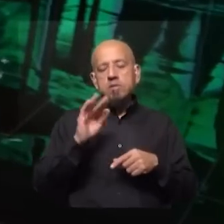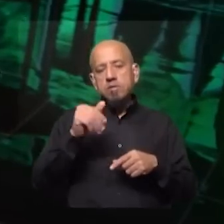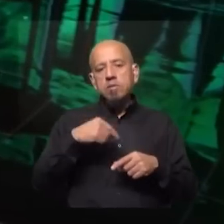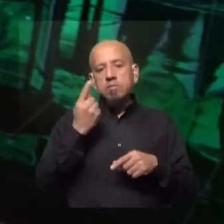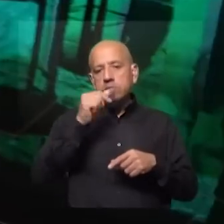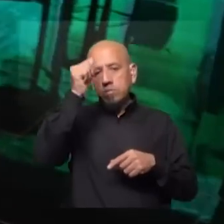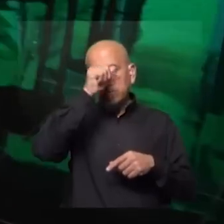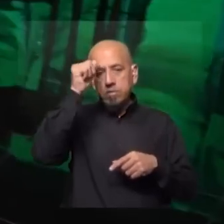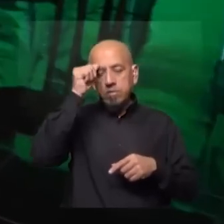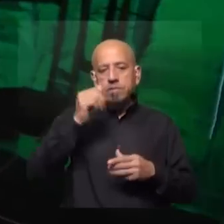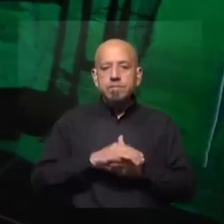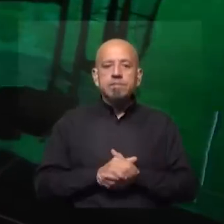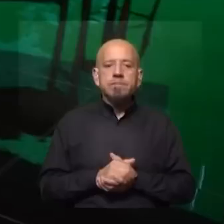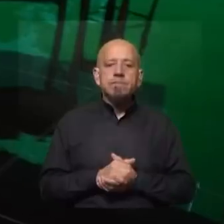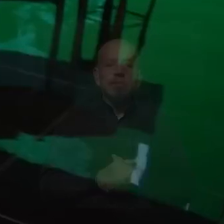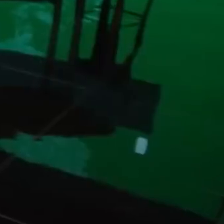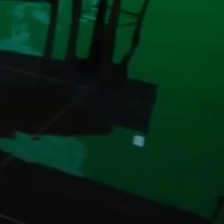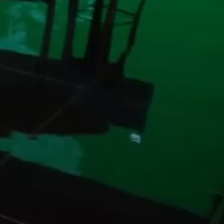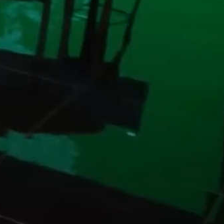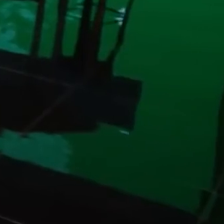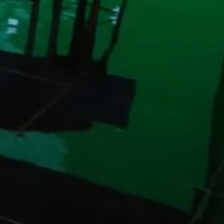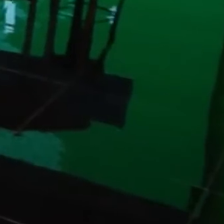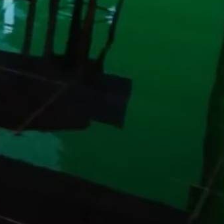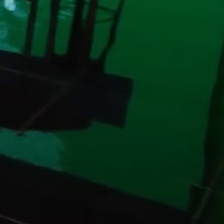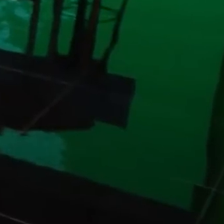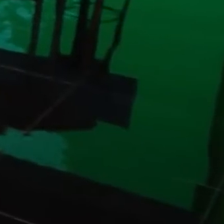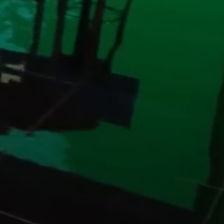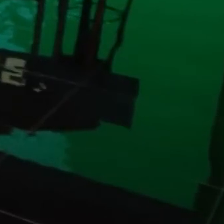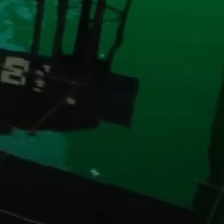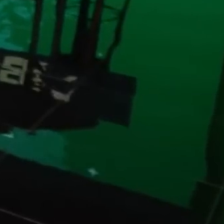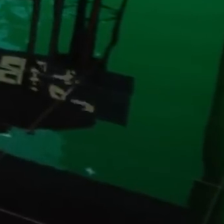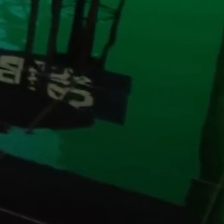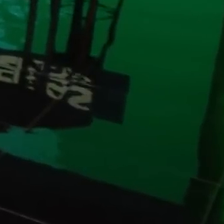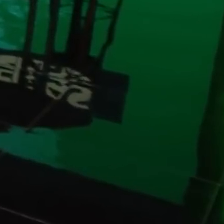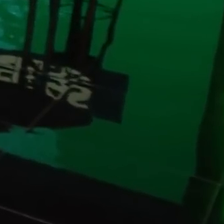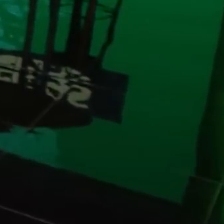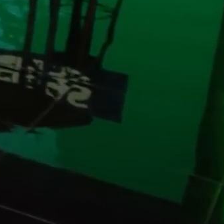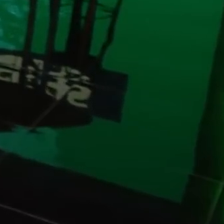próximo domingo chau Chau Chau Chau Chau